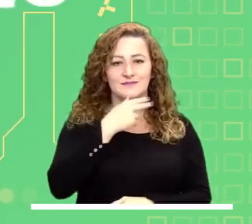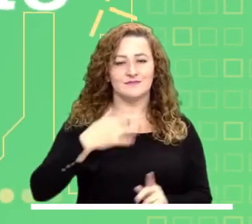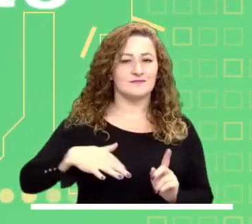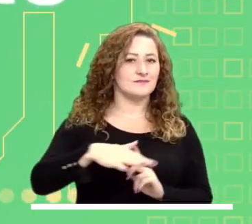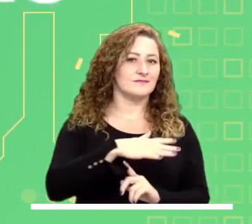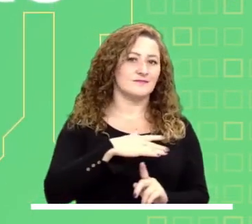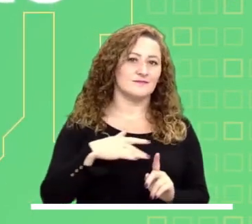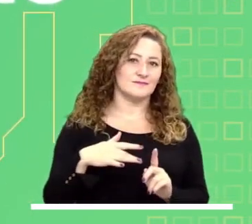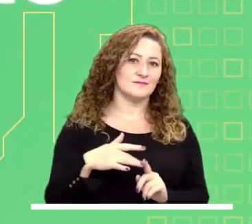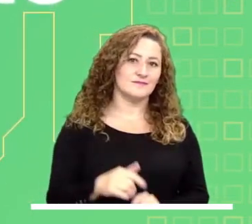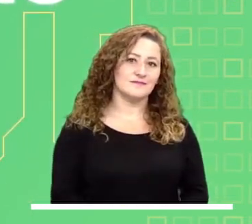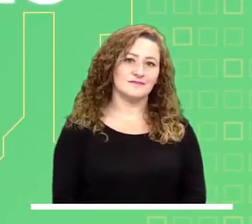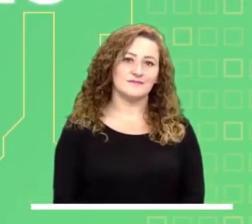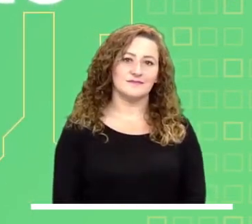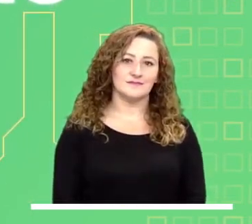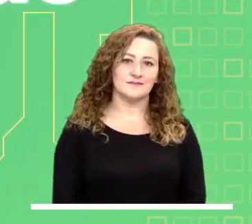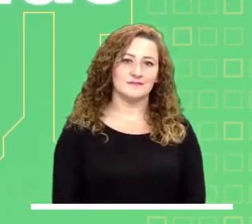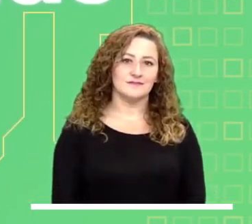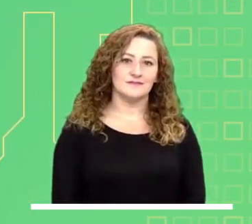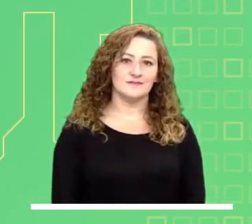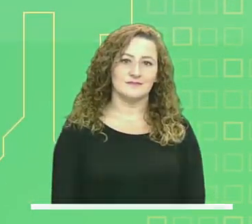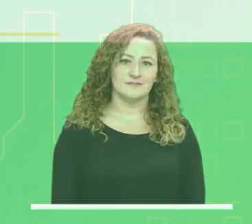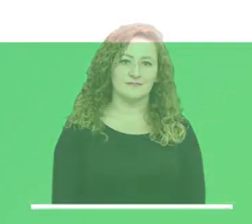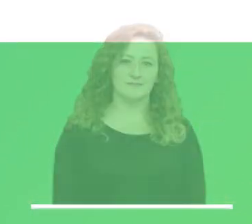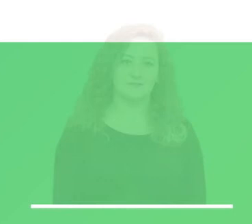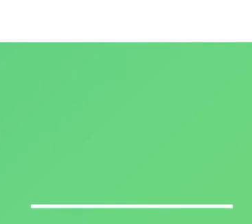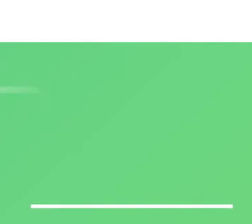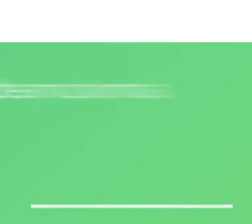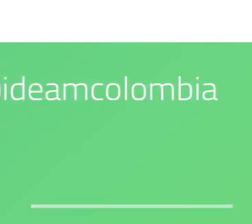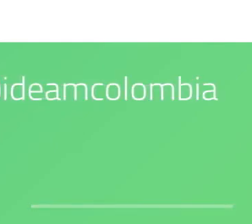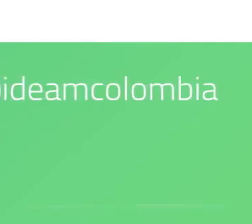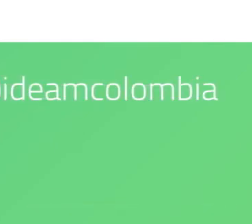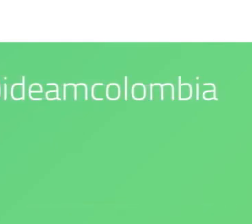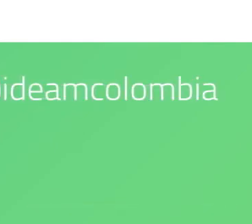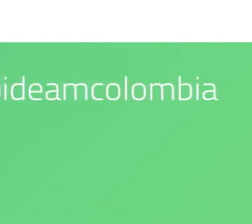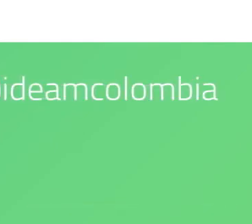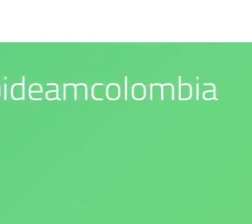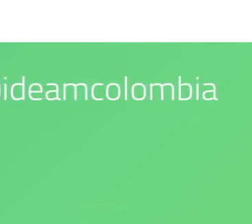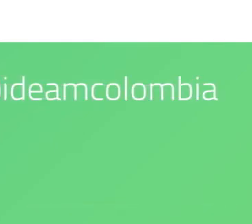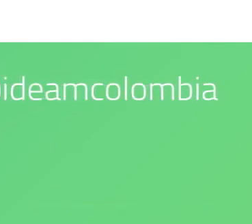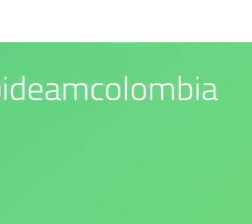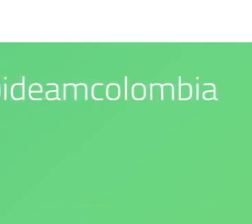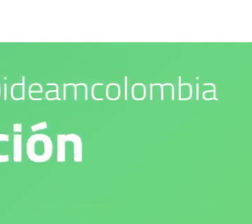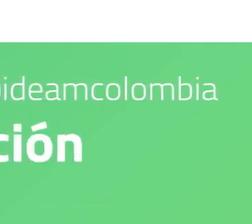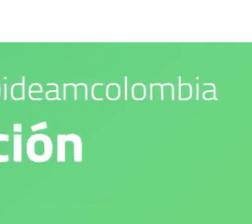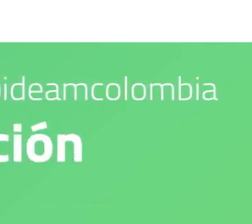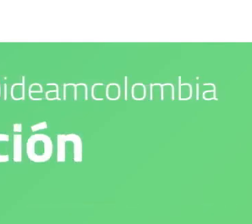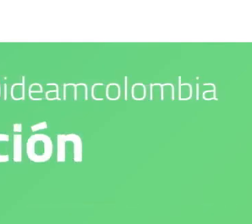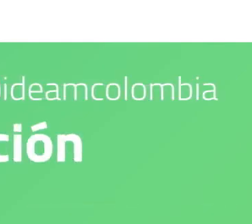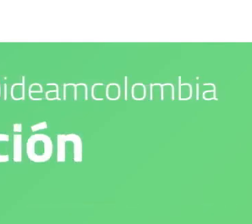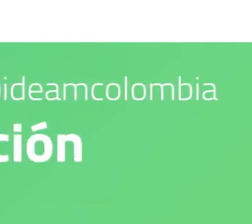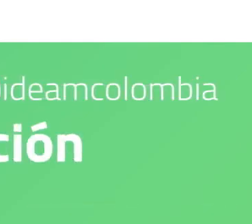Los esperamos en nuestras redes sociales. Nuestro compromiso es con el medio ambiente.